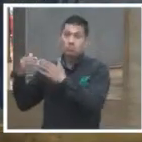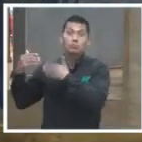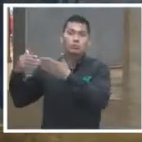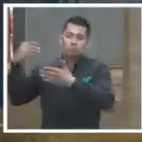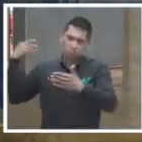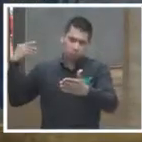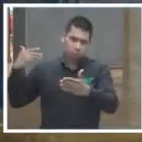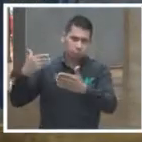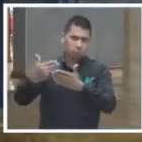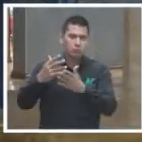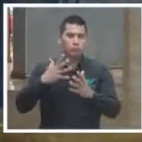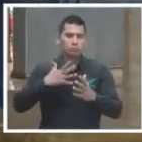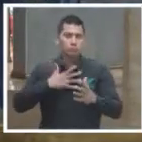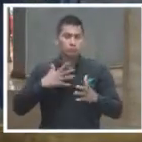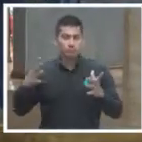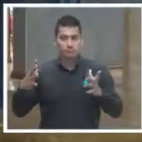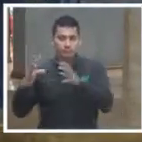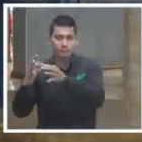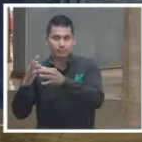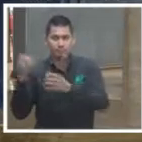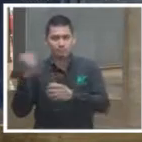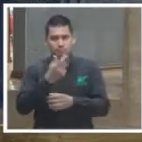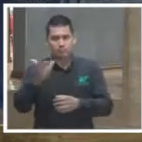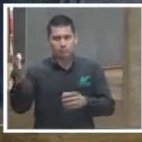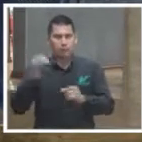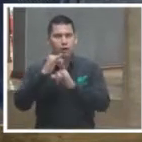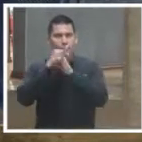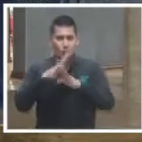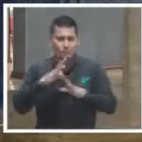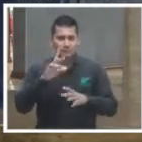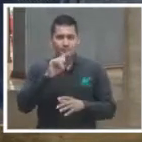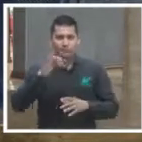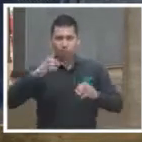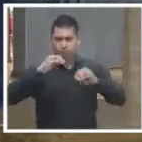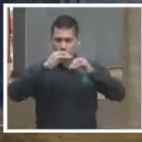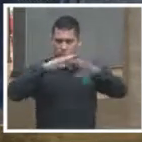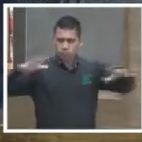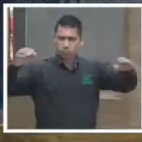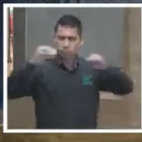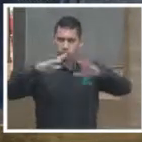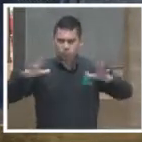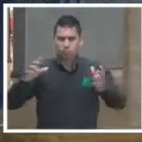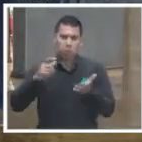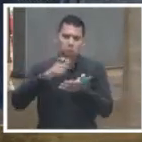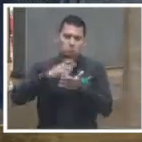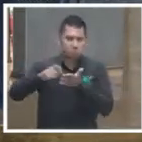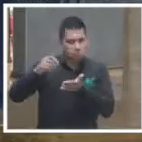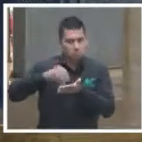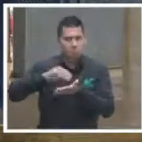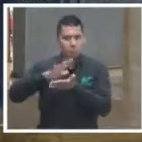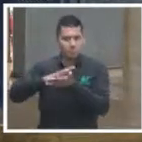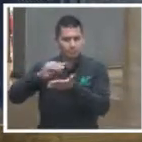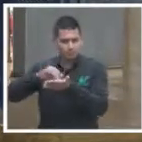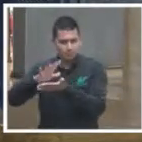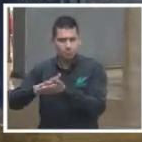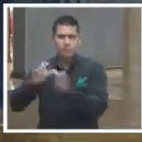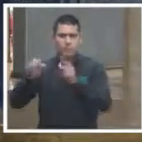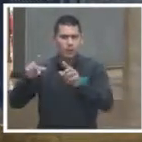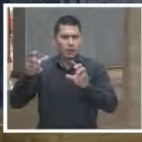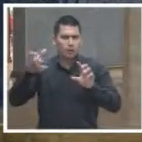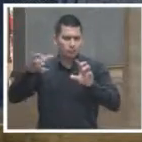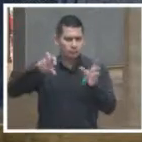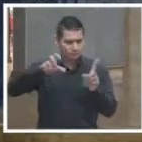tiempo he estado vinculado a los medios de información, fundamentalmente escritos, pero también tengo experiencia en radio.